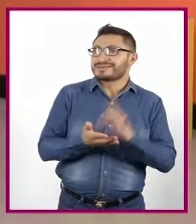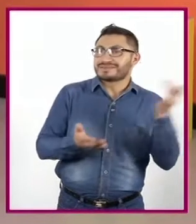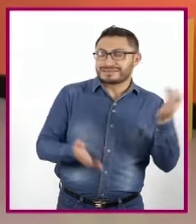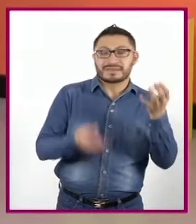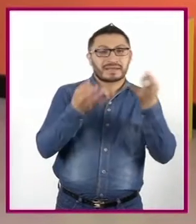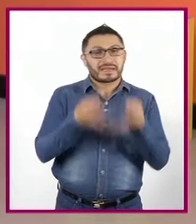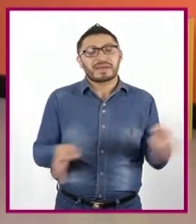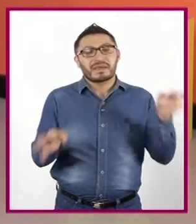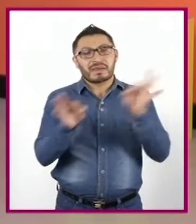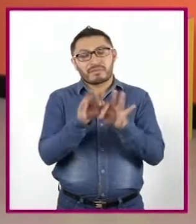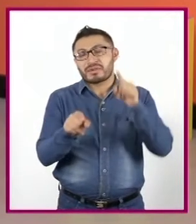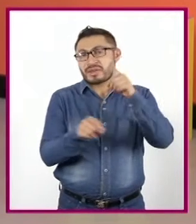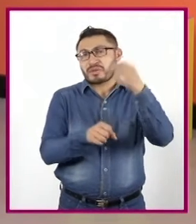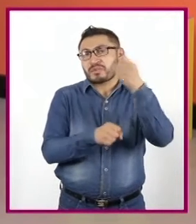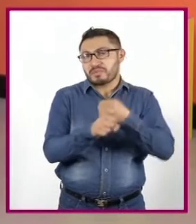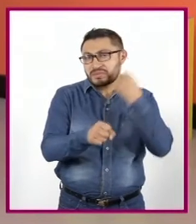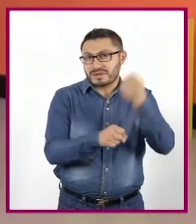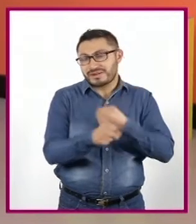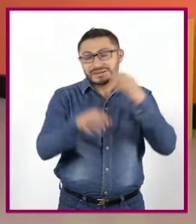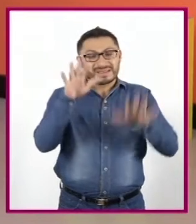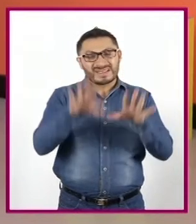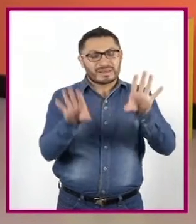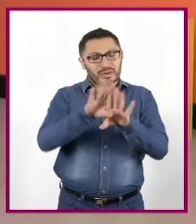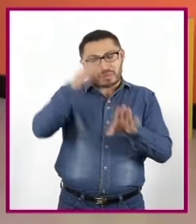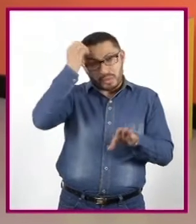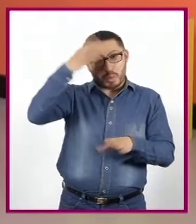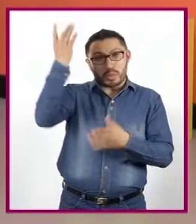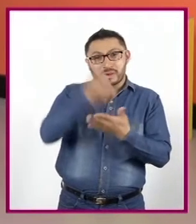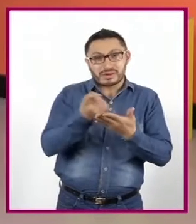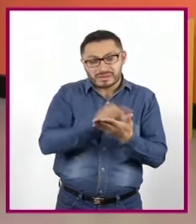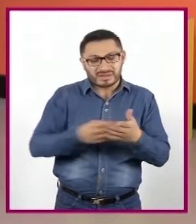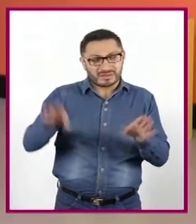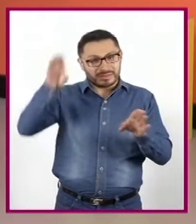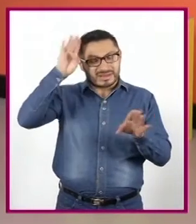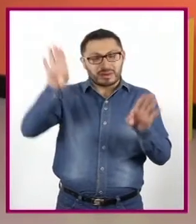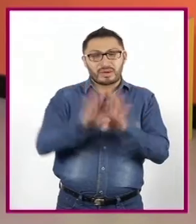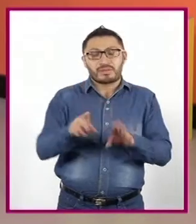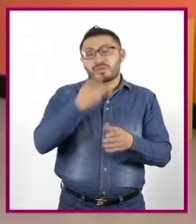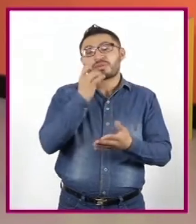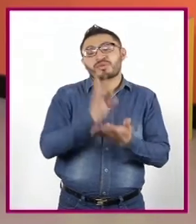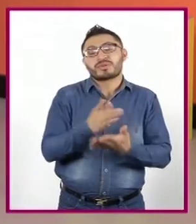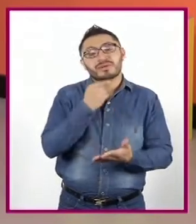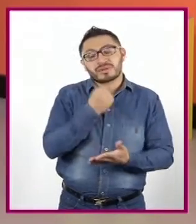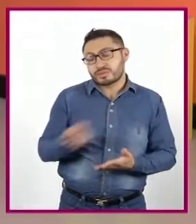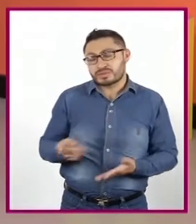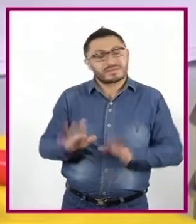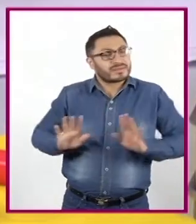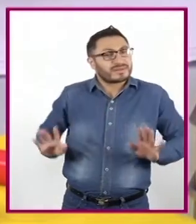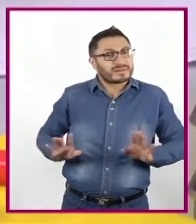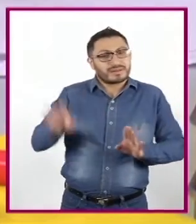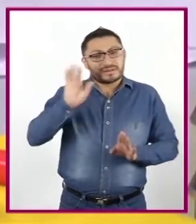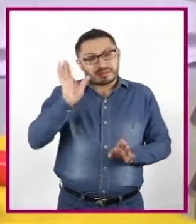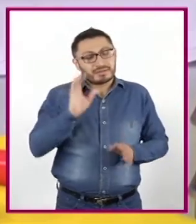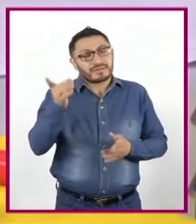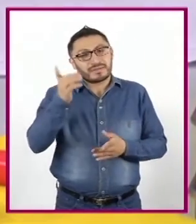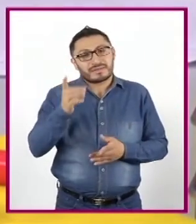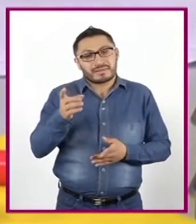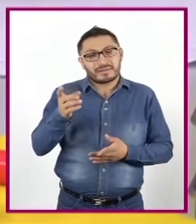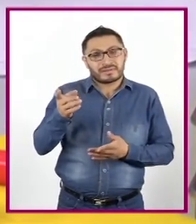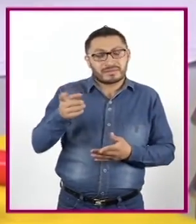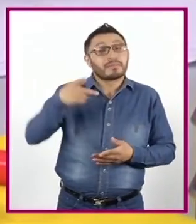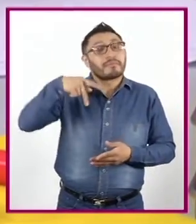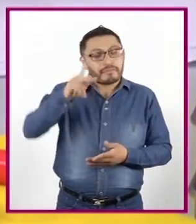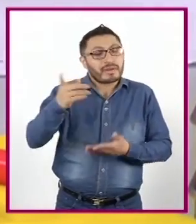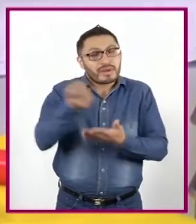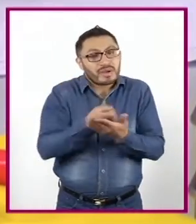práctica. A veces olvidamos dibujar porque pensamos que dibujar es para niños, cuando el dibujo es una parte fundamental para